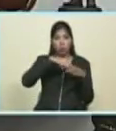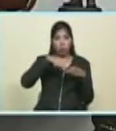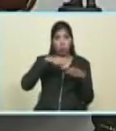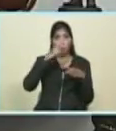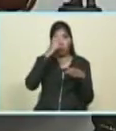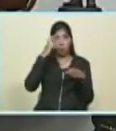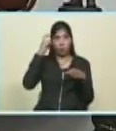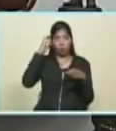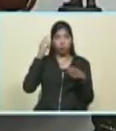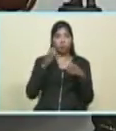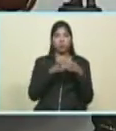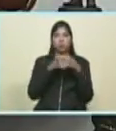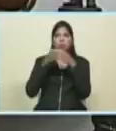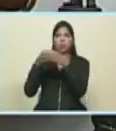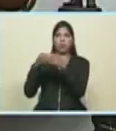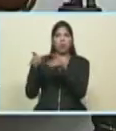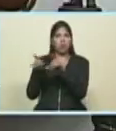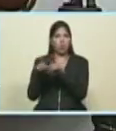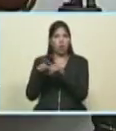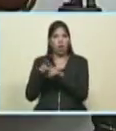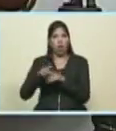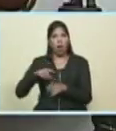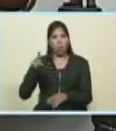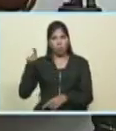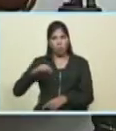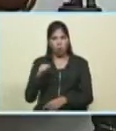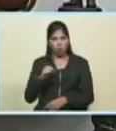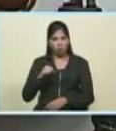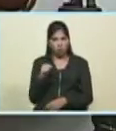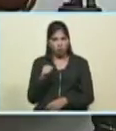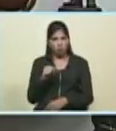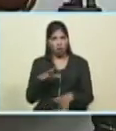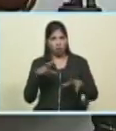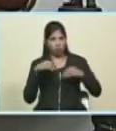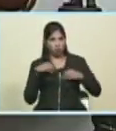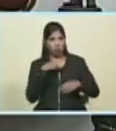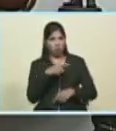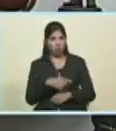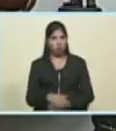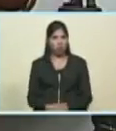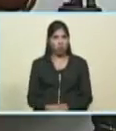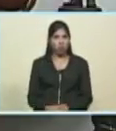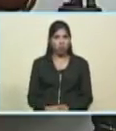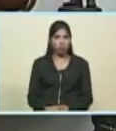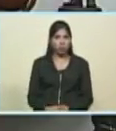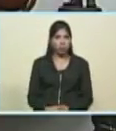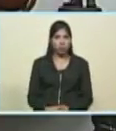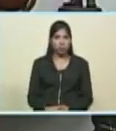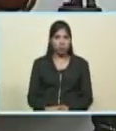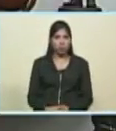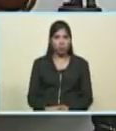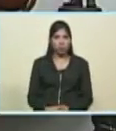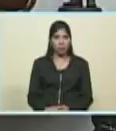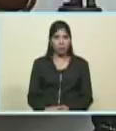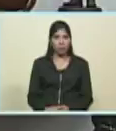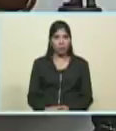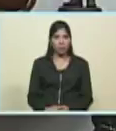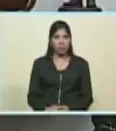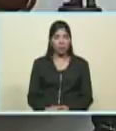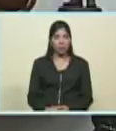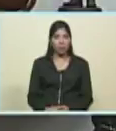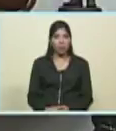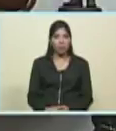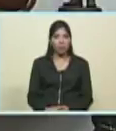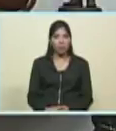recibían órdenes en Bogotá y en Washington los cancilleres venezolanos indignos por eso es que